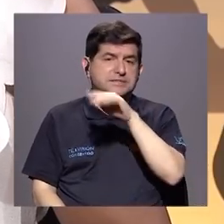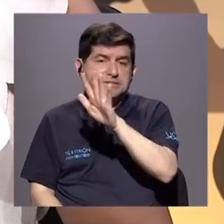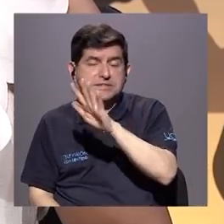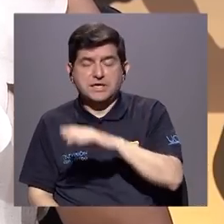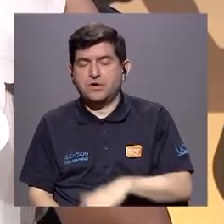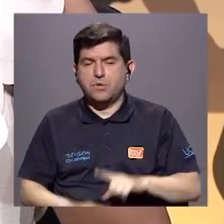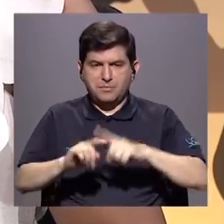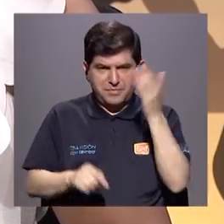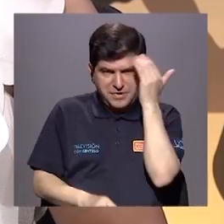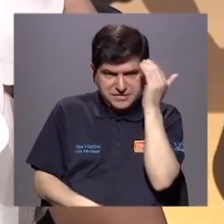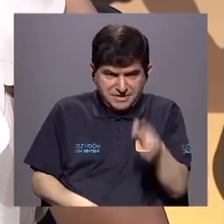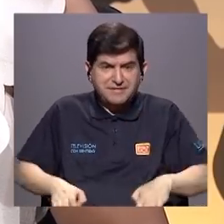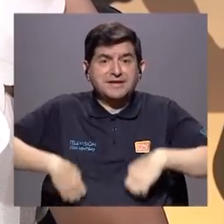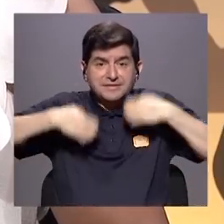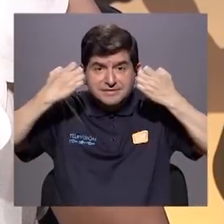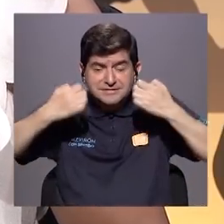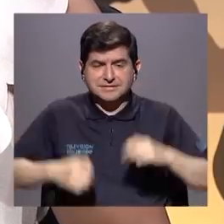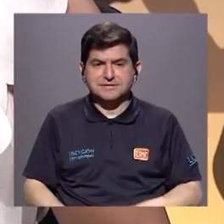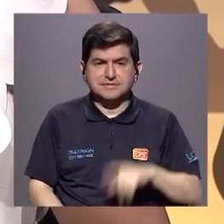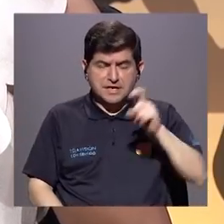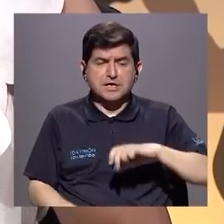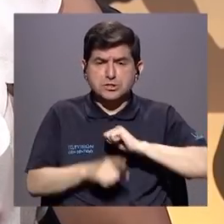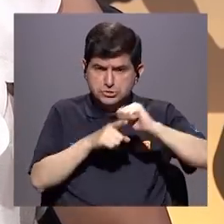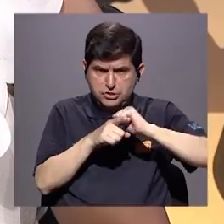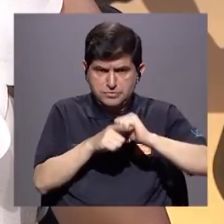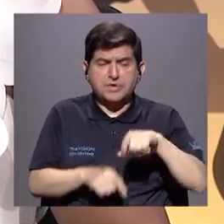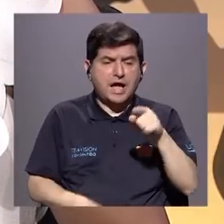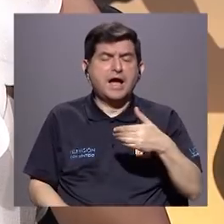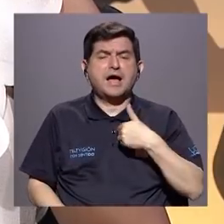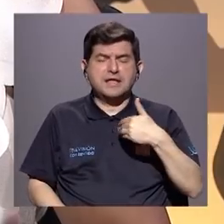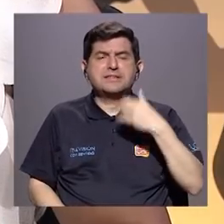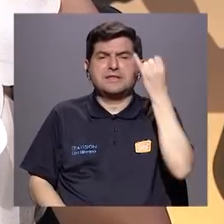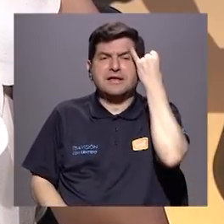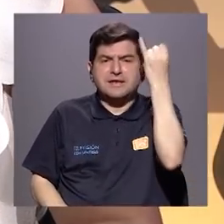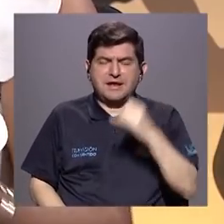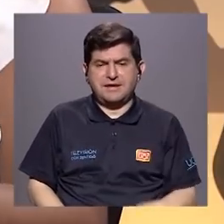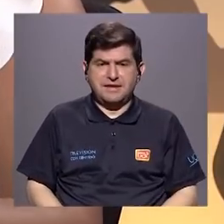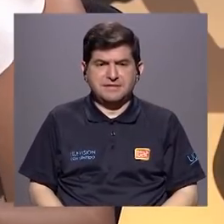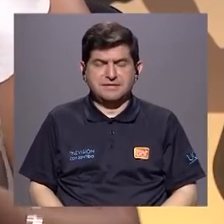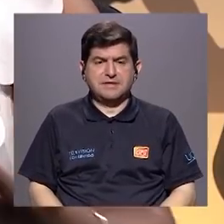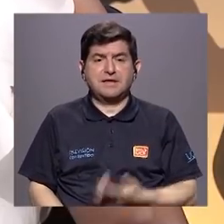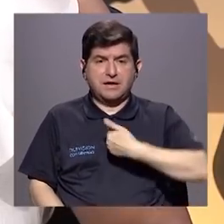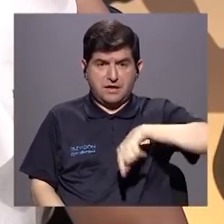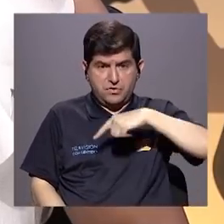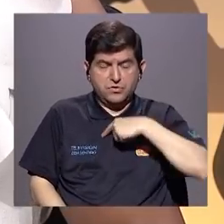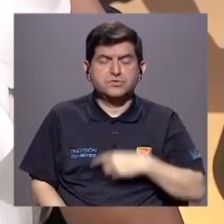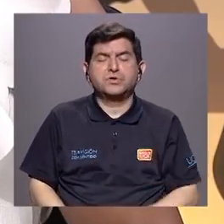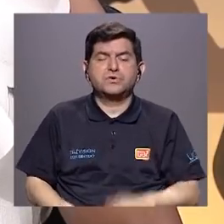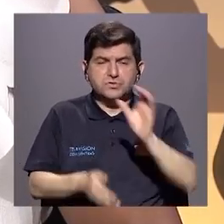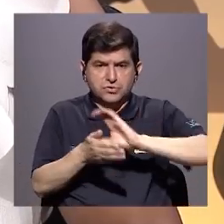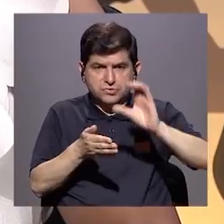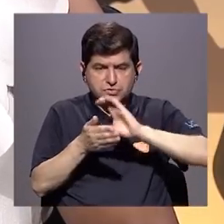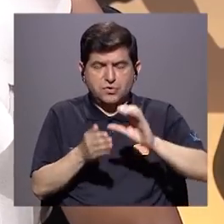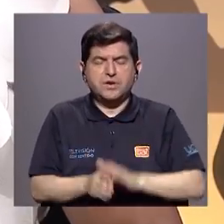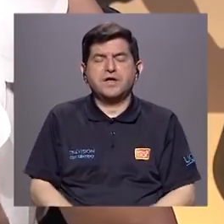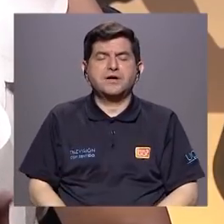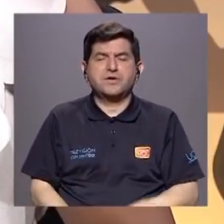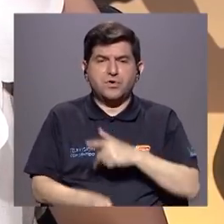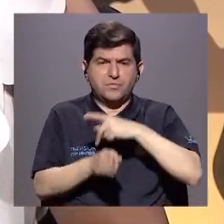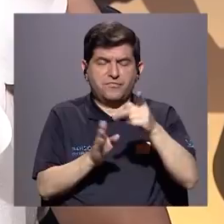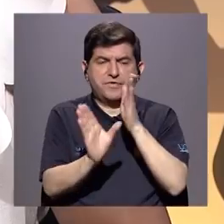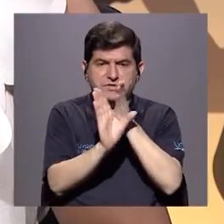saber y reconocer que esto existe. Si requieren capacitación, ahí están las líneas, desde aquí, desde el Colipro, del Código de Profesionales en Psicología,